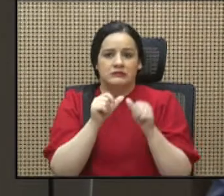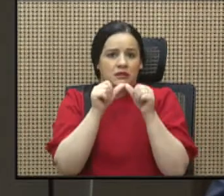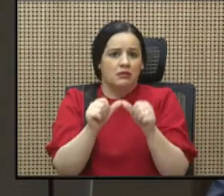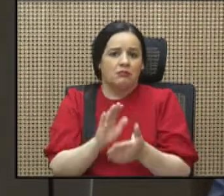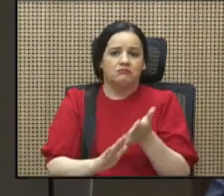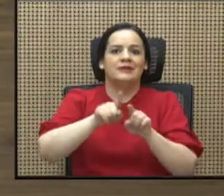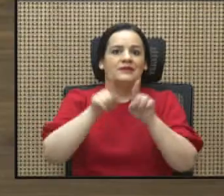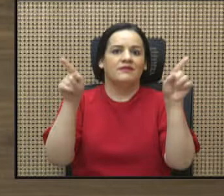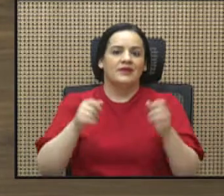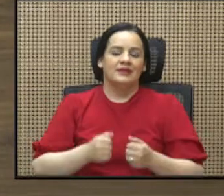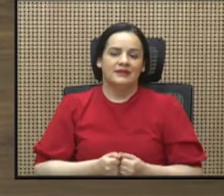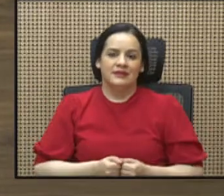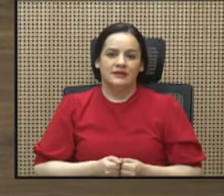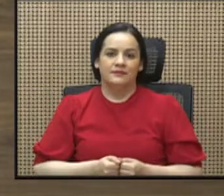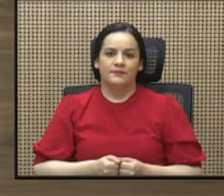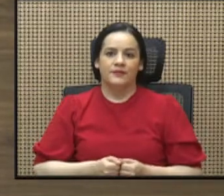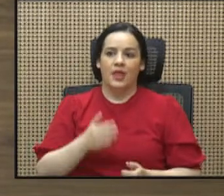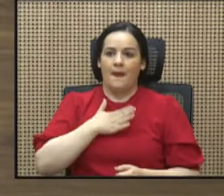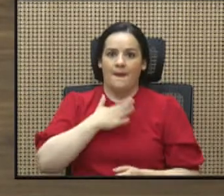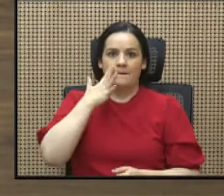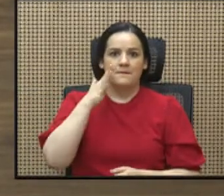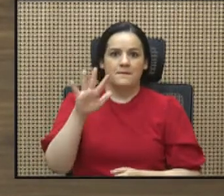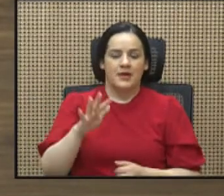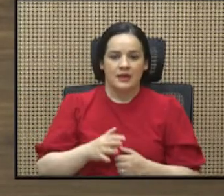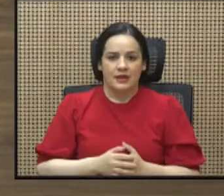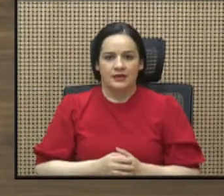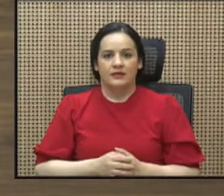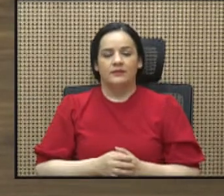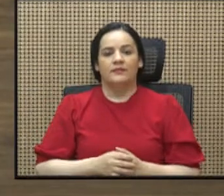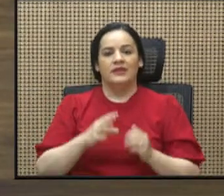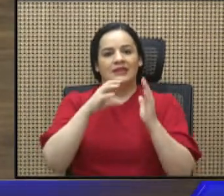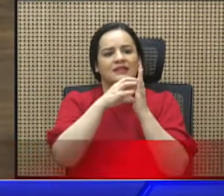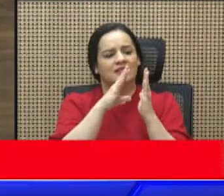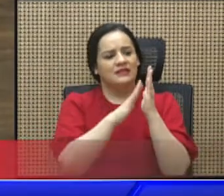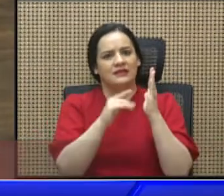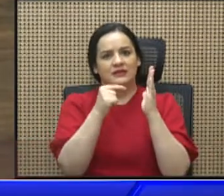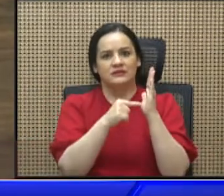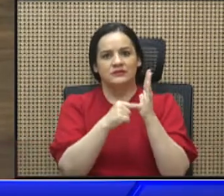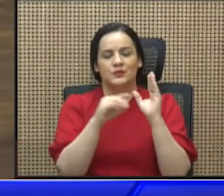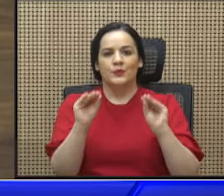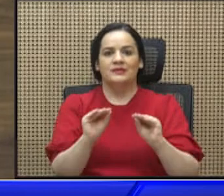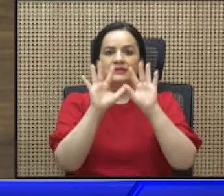de dar una solución a mí me parece que el texto es absolutamente claro